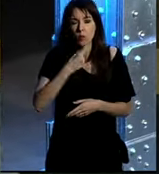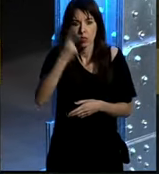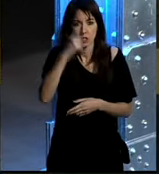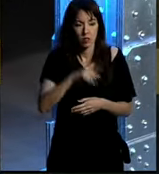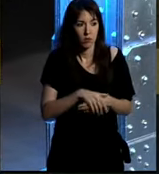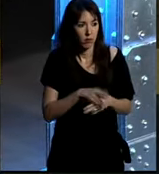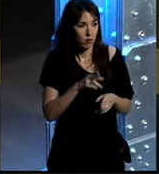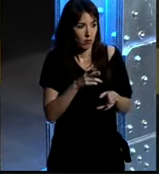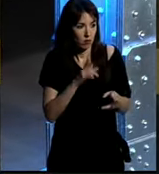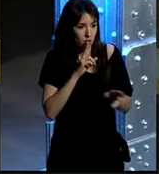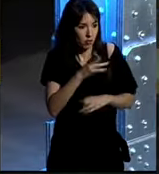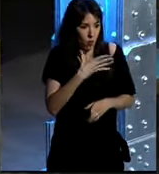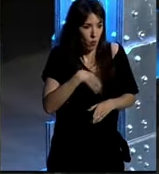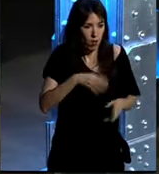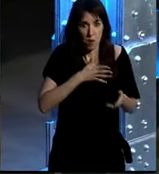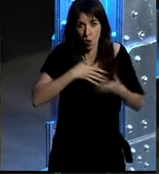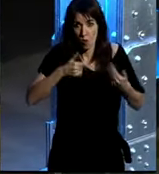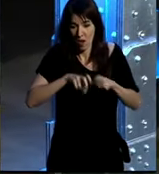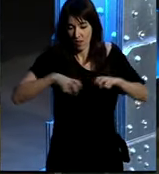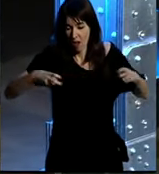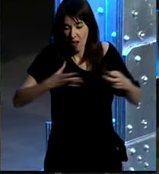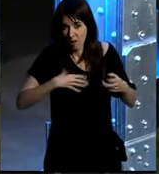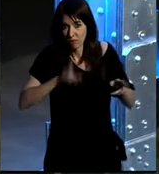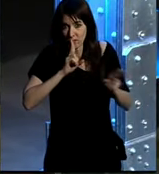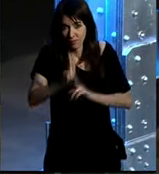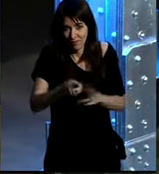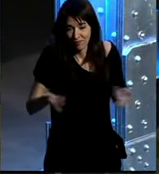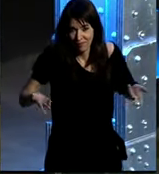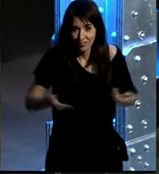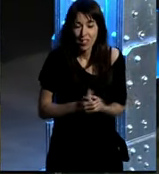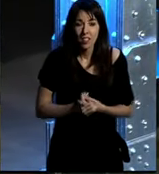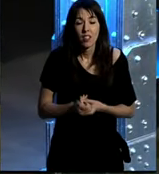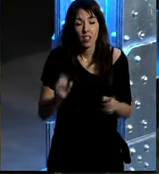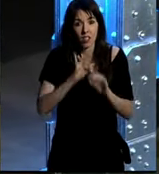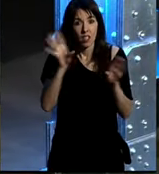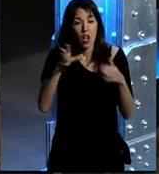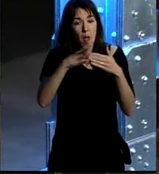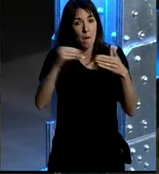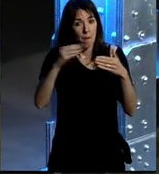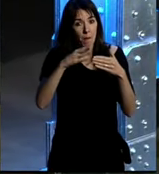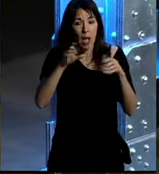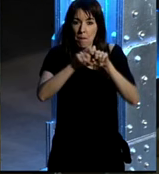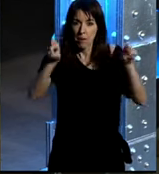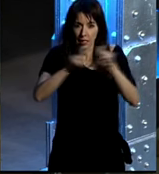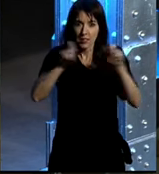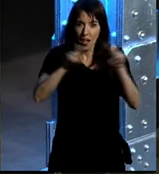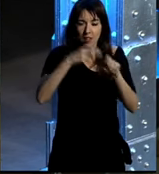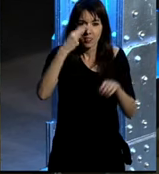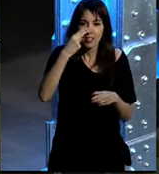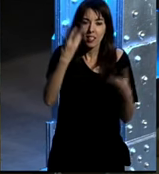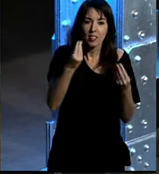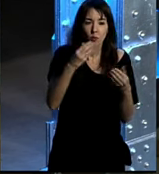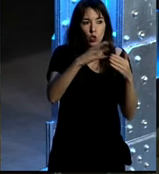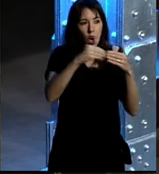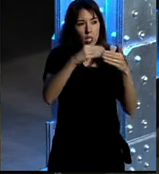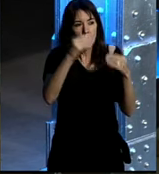yo no puedo contestar pero yo creo que cualquiera de los que estamos en la mesa la podemos contestar evidentemente la empresa a la empresa le interesa mucho saber qué piensa el